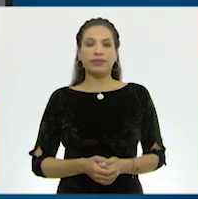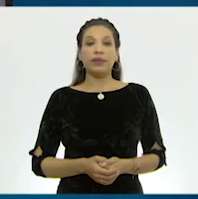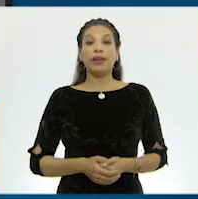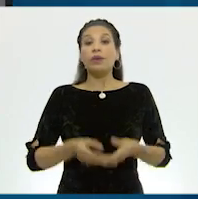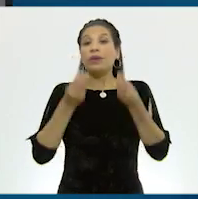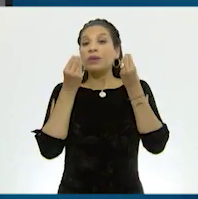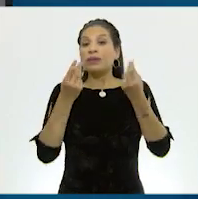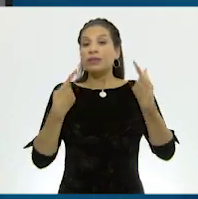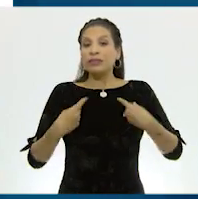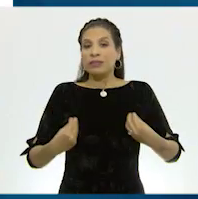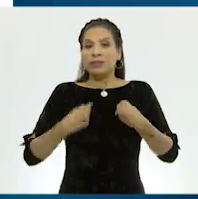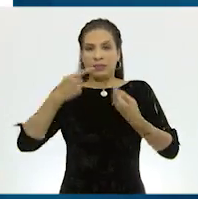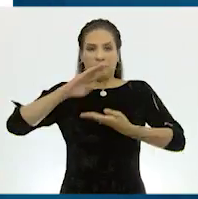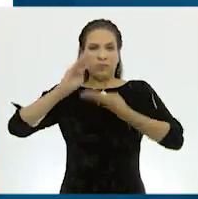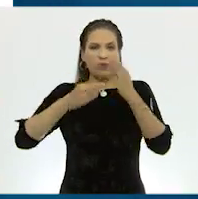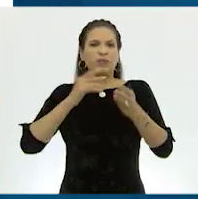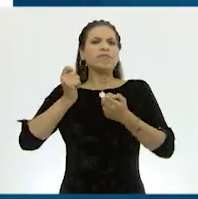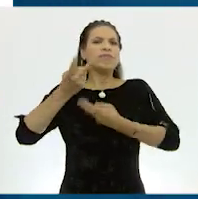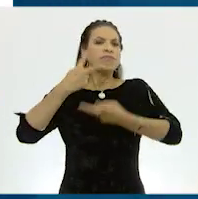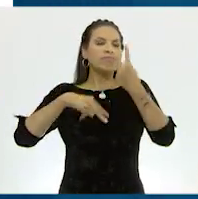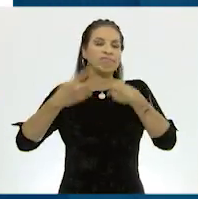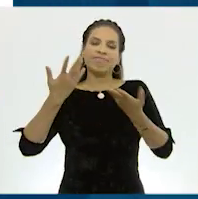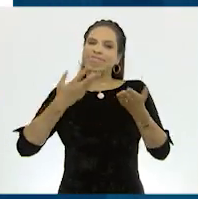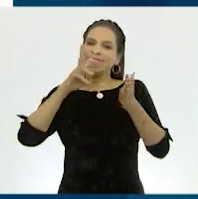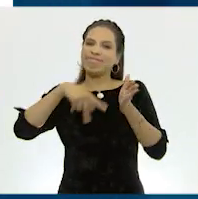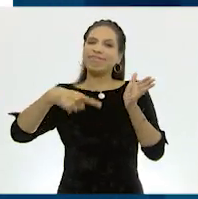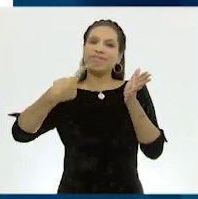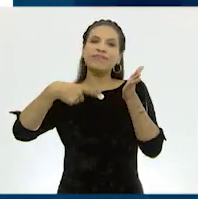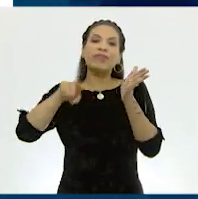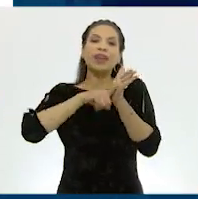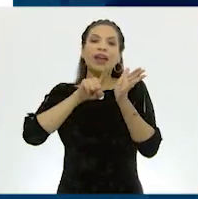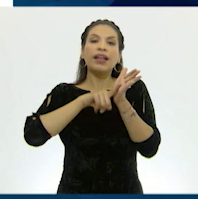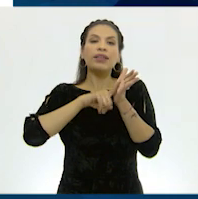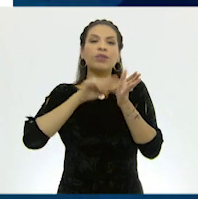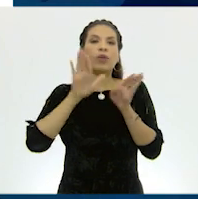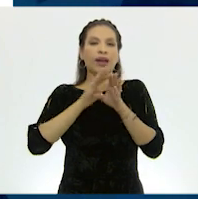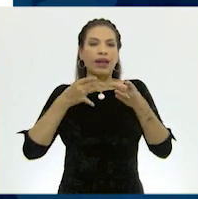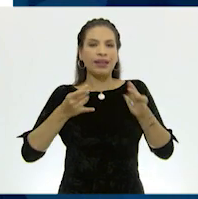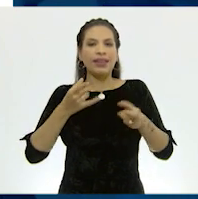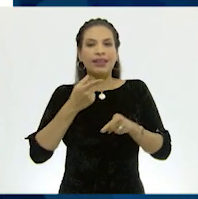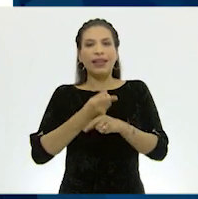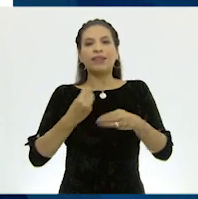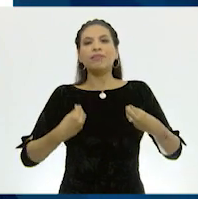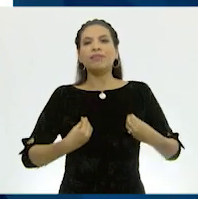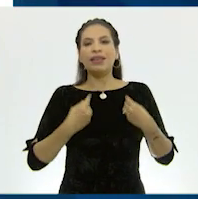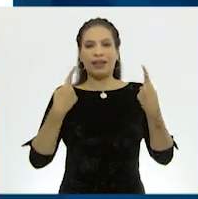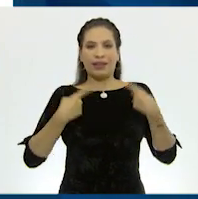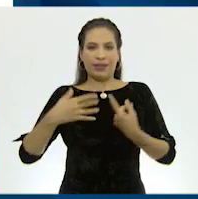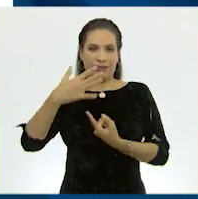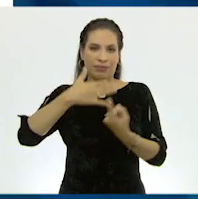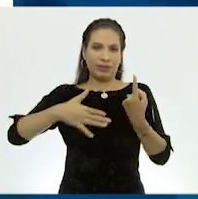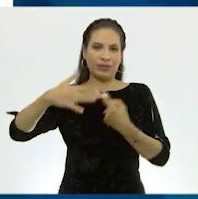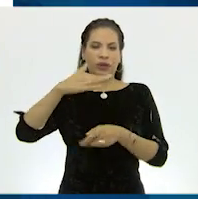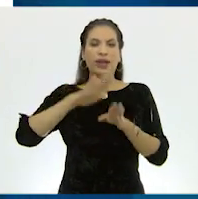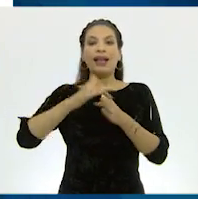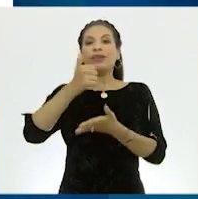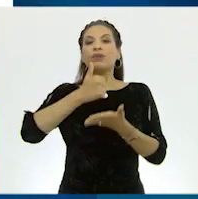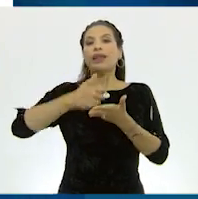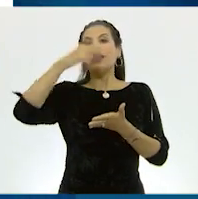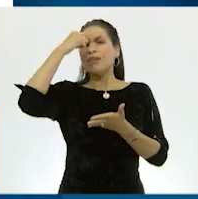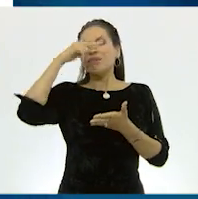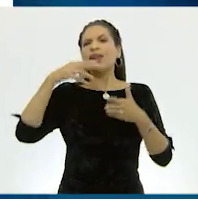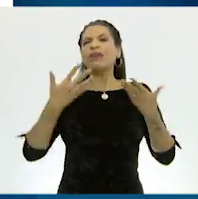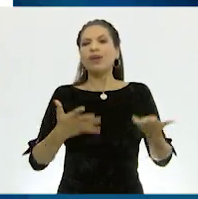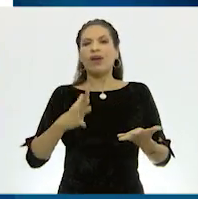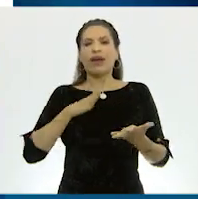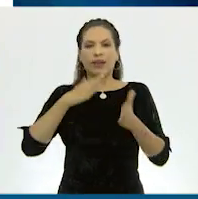La sobrepoblación en el mundo tiene consecuencias negativas que influyen en la calidad de vida de las personas Como en la Ciudad de México,